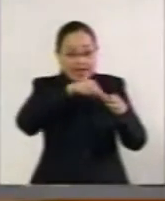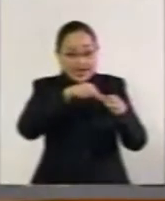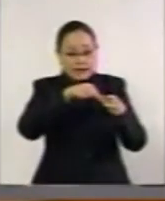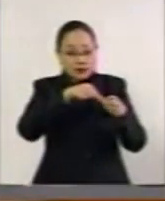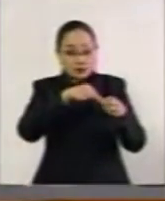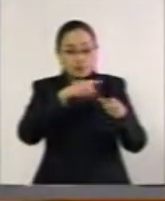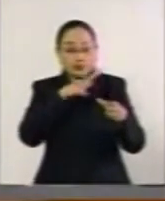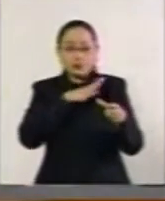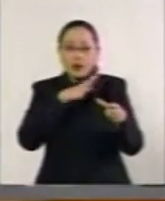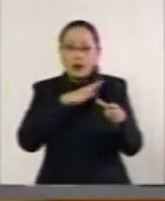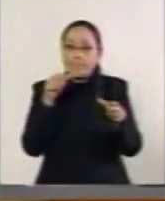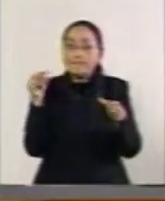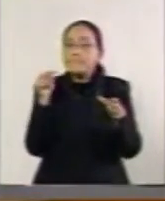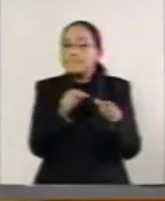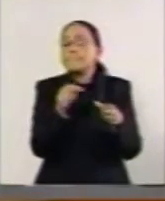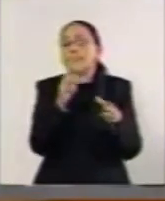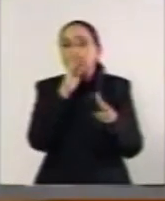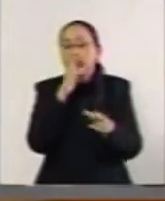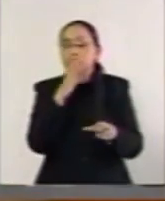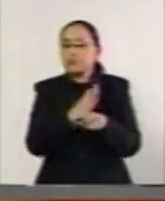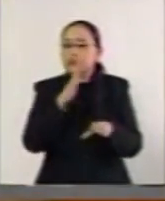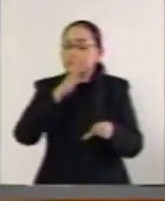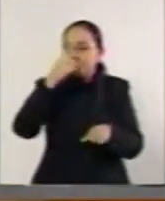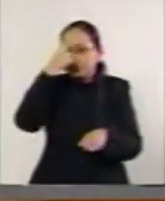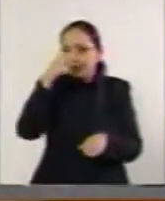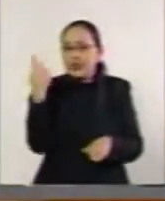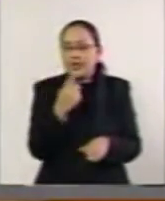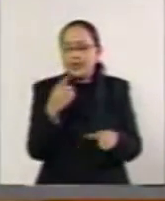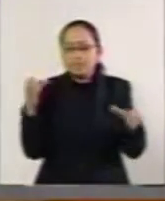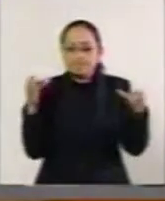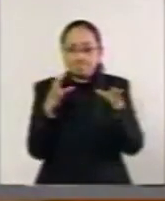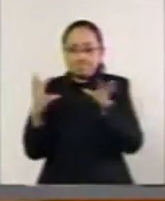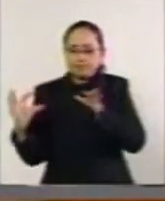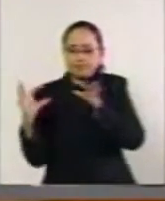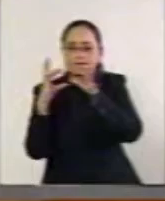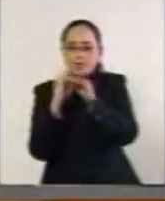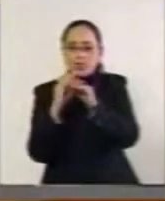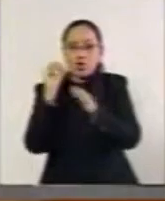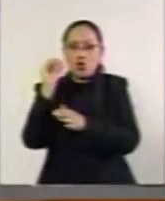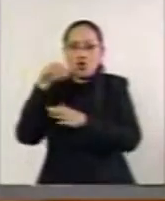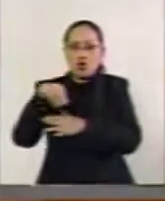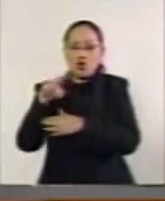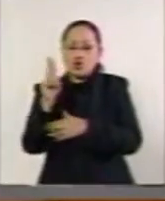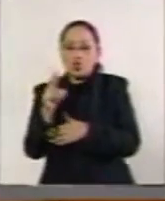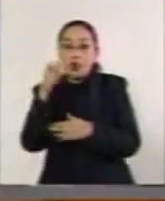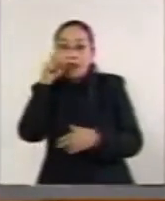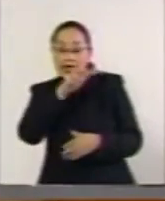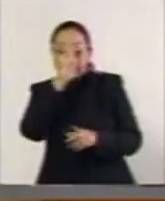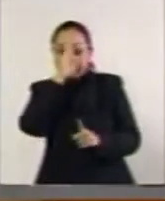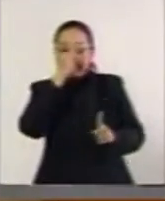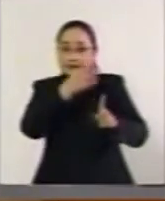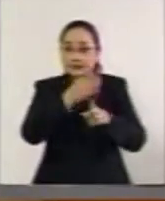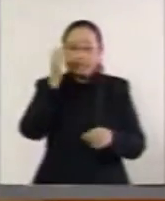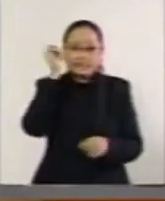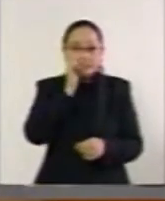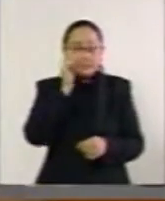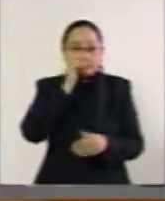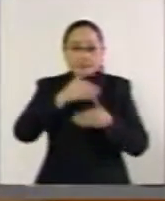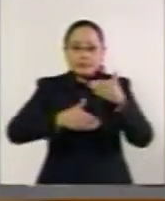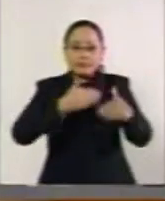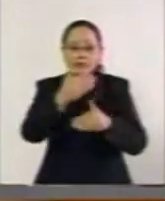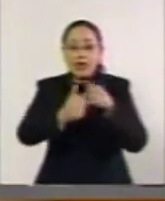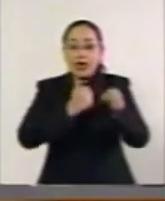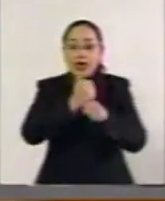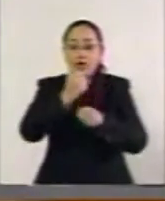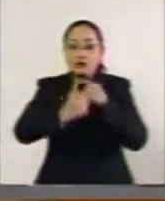las instancias preponderantes de las Naciones Unidas, que se ha dedicado durante todos estos años precisamente